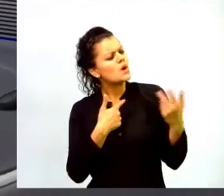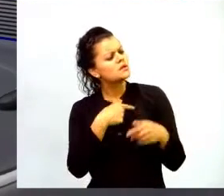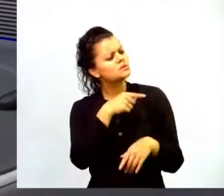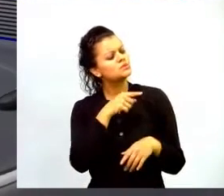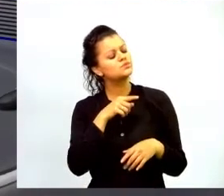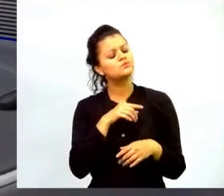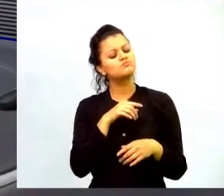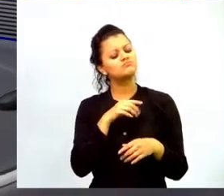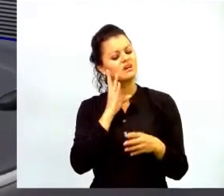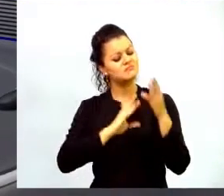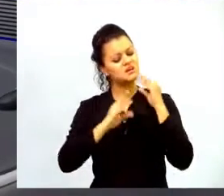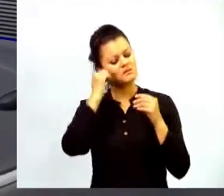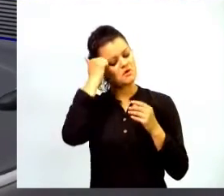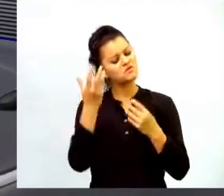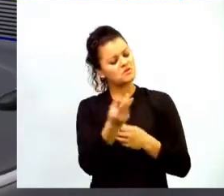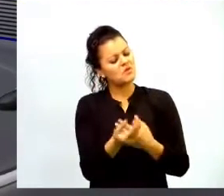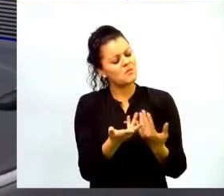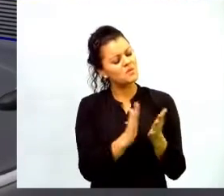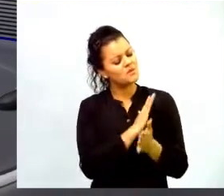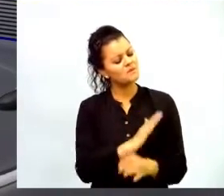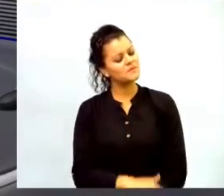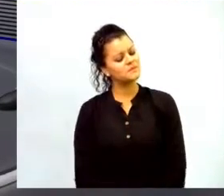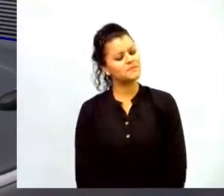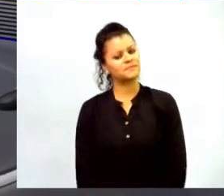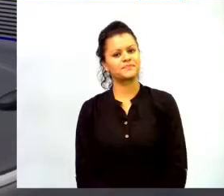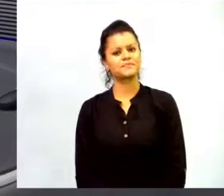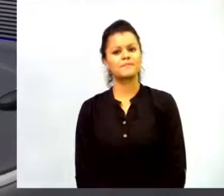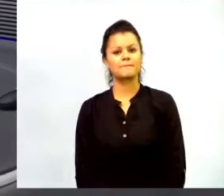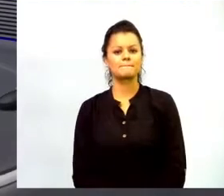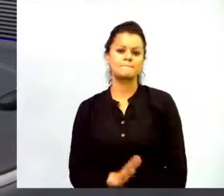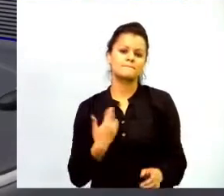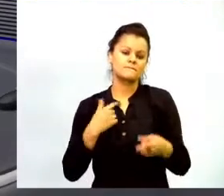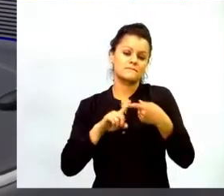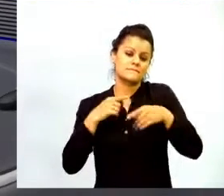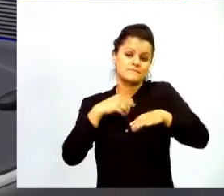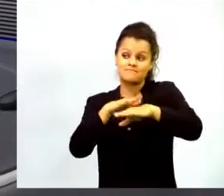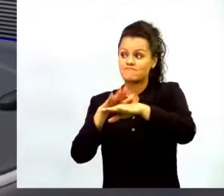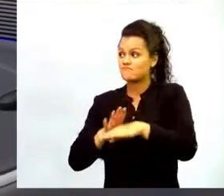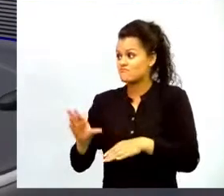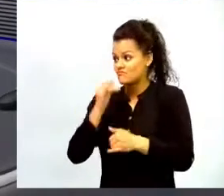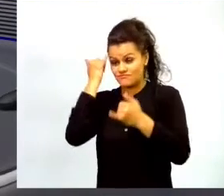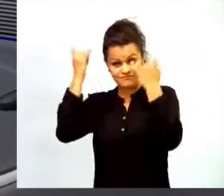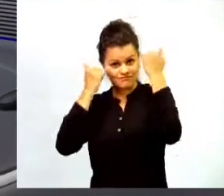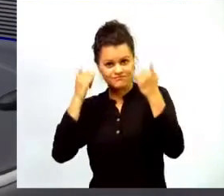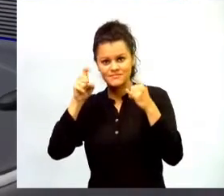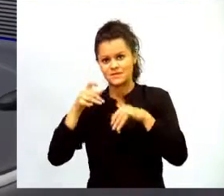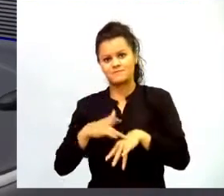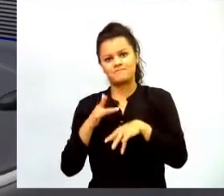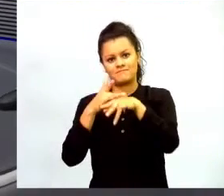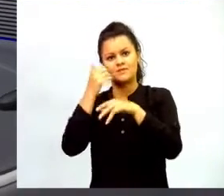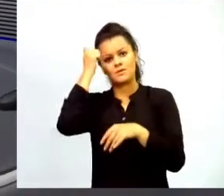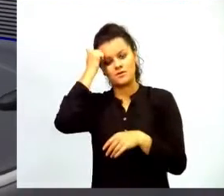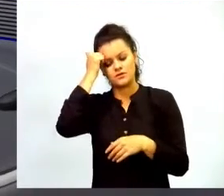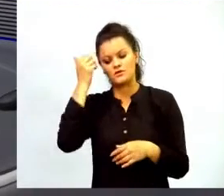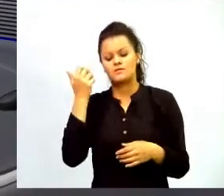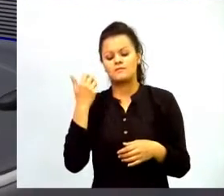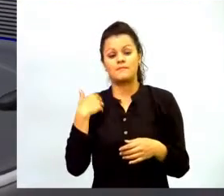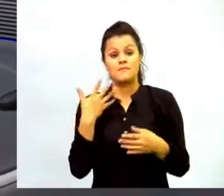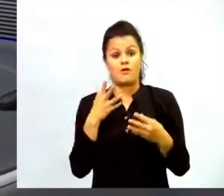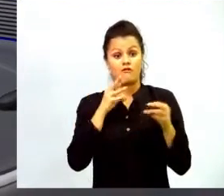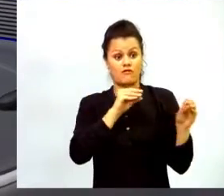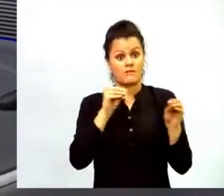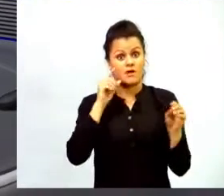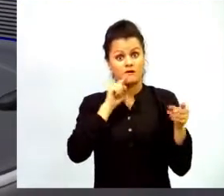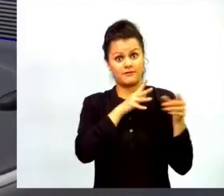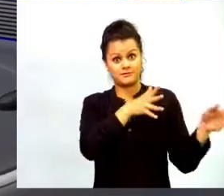primero creo que todas nuestras iniciativas deben promover que el maestro se movilice de la formación para enseñar a la formación